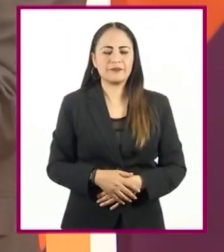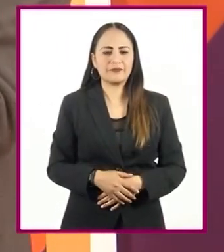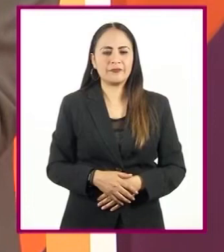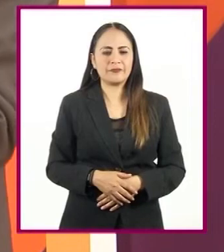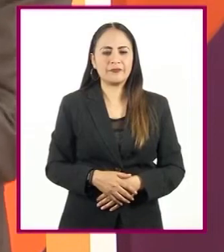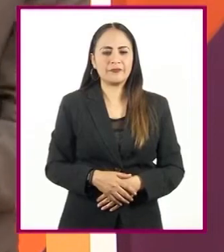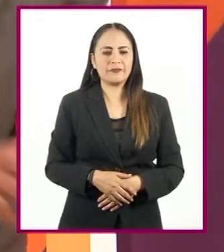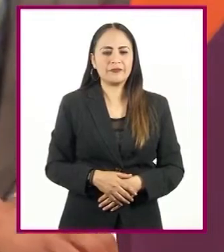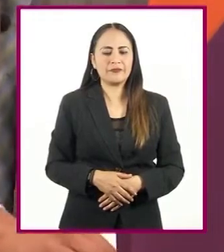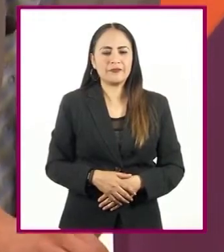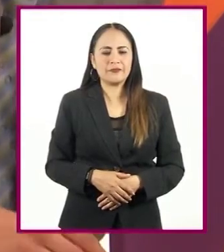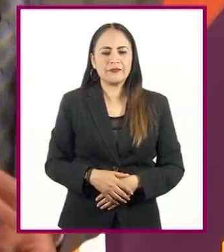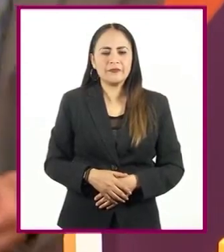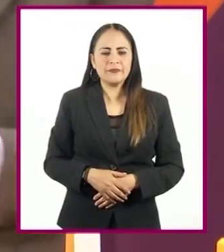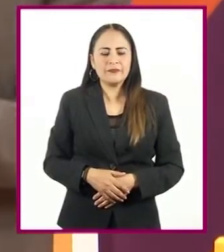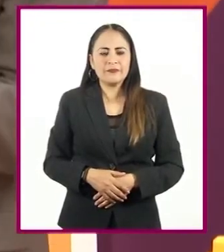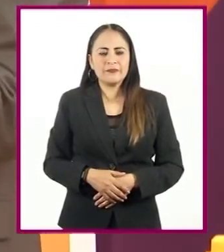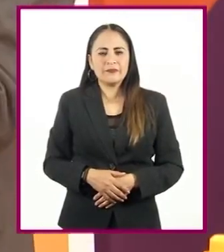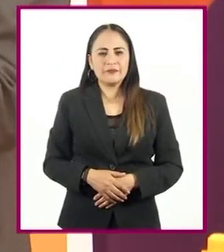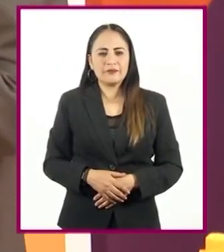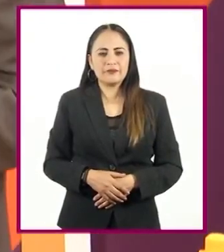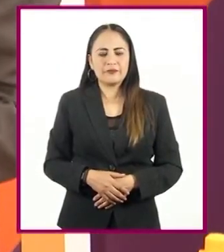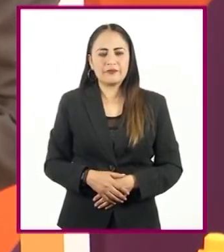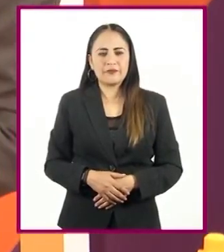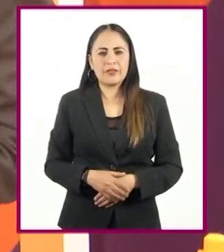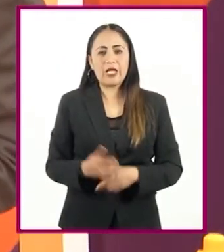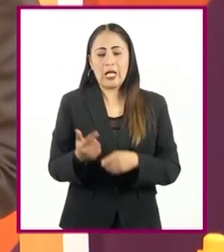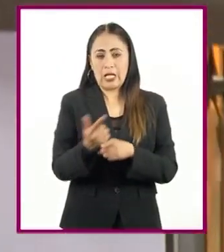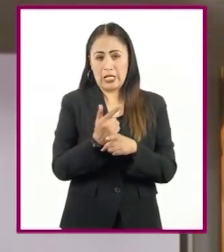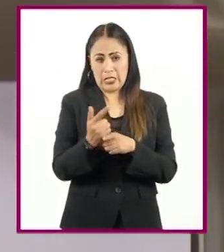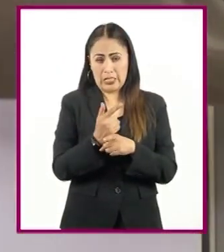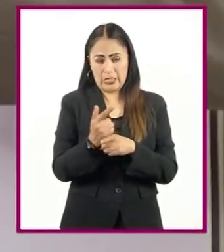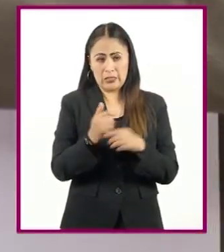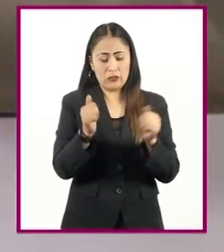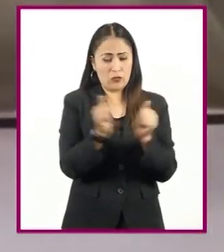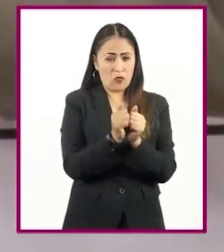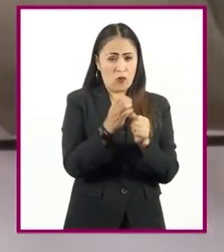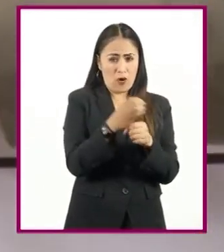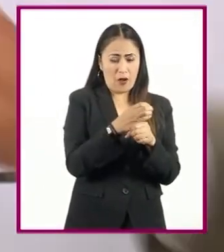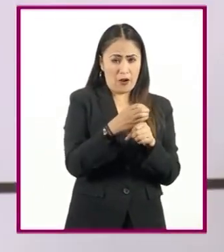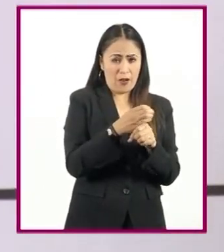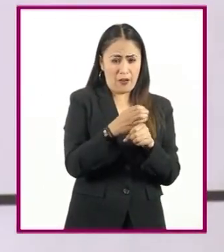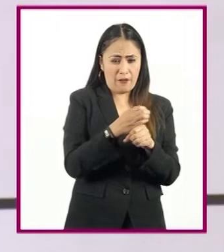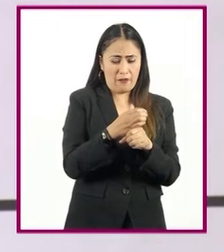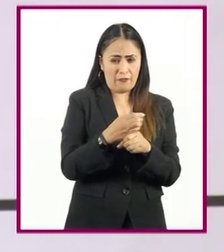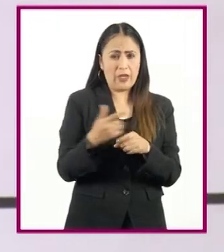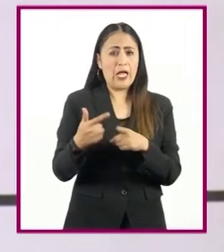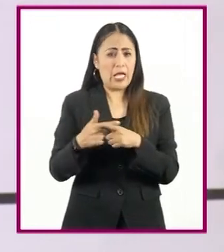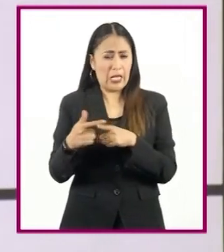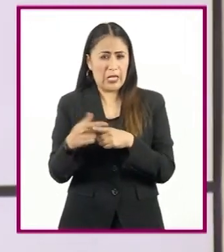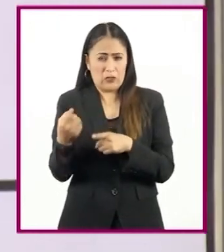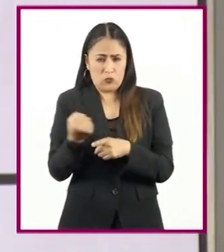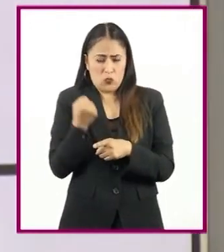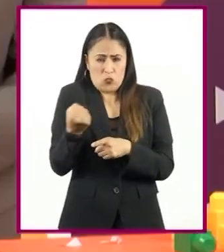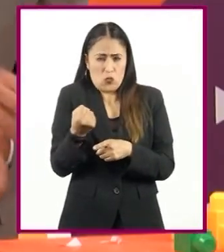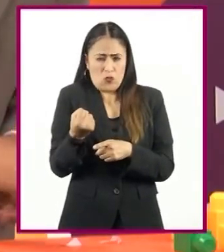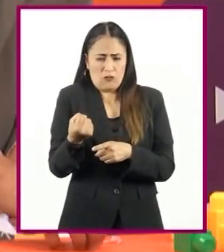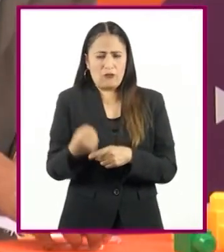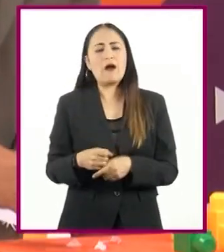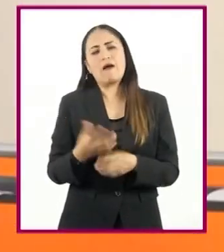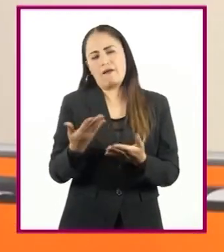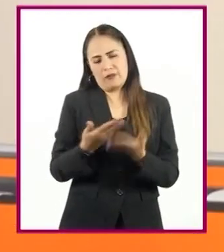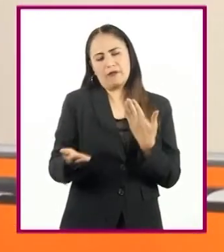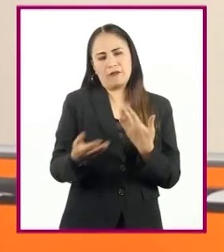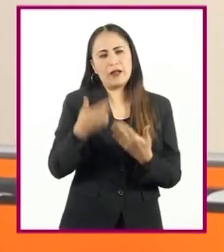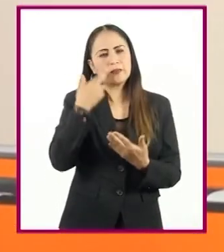Si combinamos puro gris con puro café, como es dominante el gris, tendremos ratones